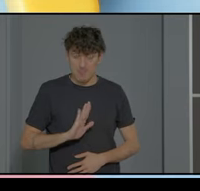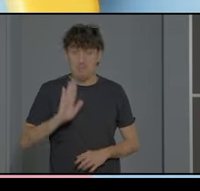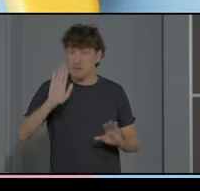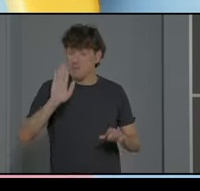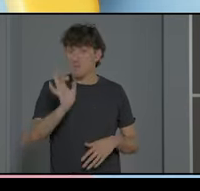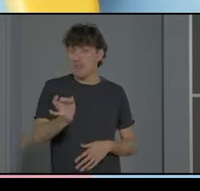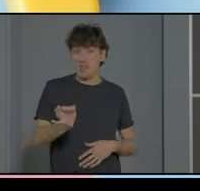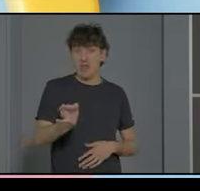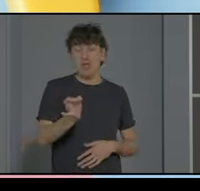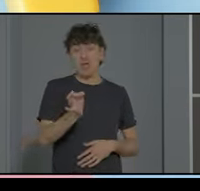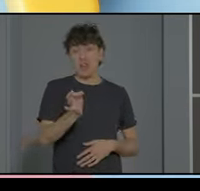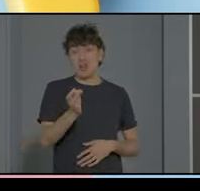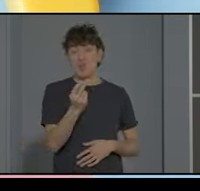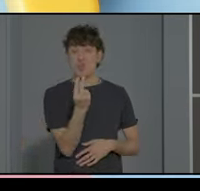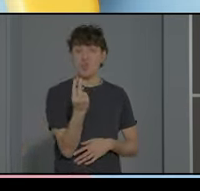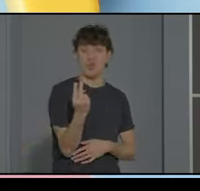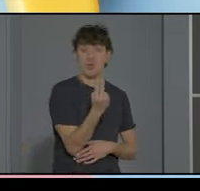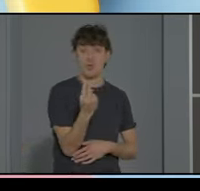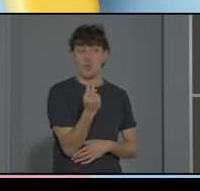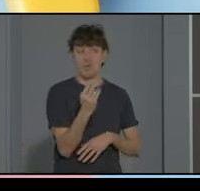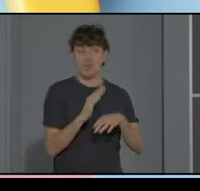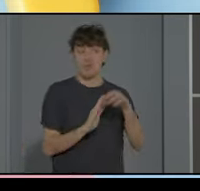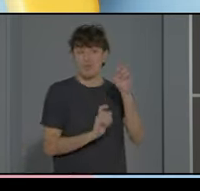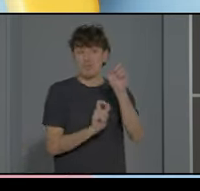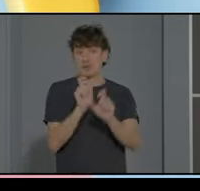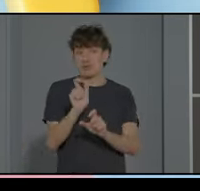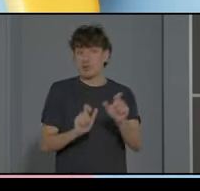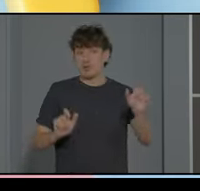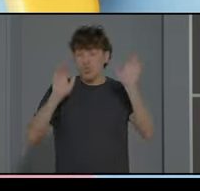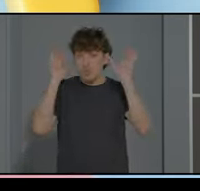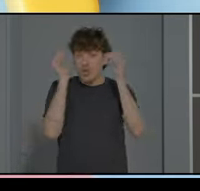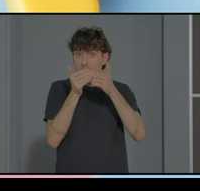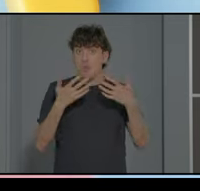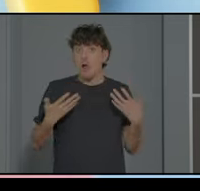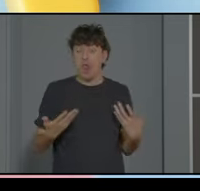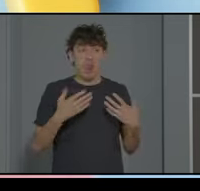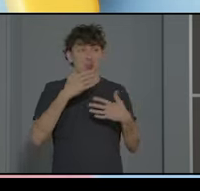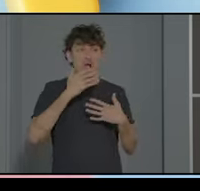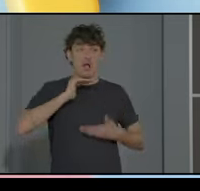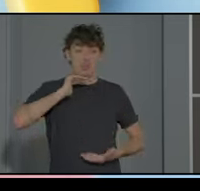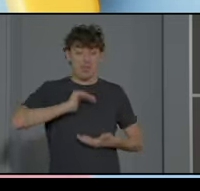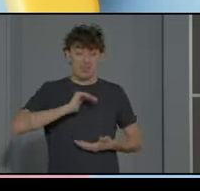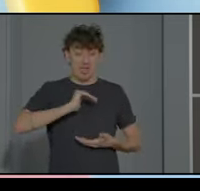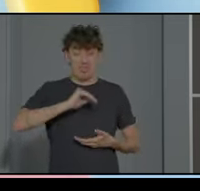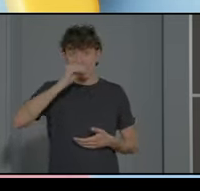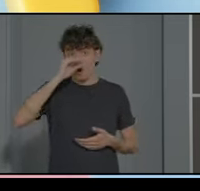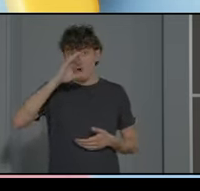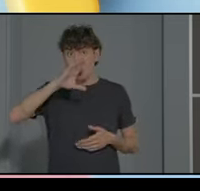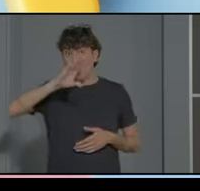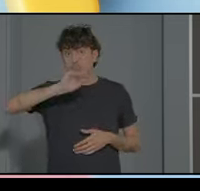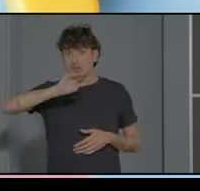claros indicadores de prognosis para las personas con TEA los más relevantes son la capacidad cognitiva y la comunicación verbal